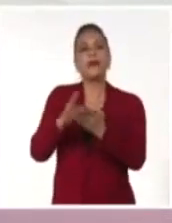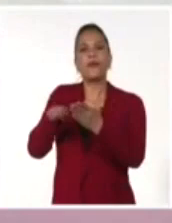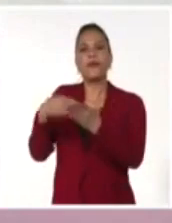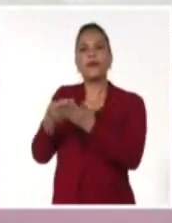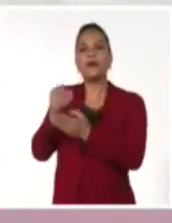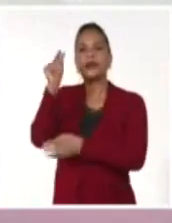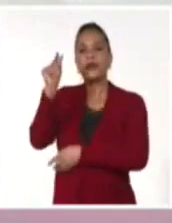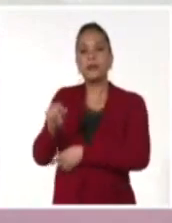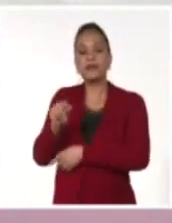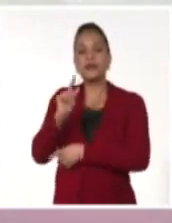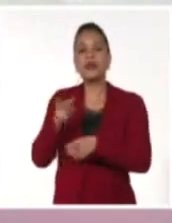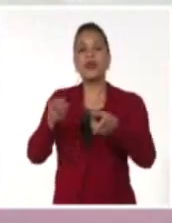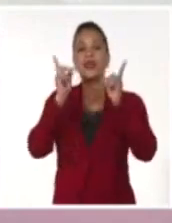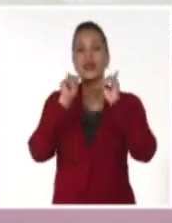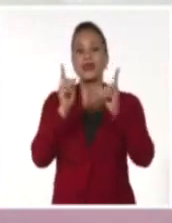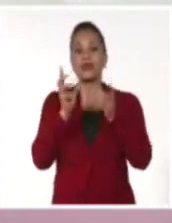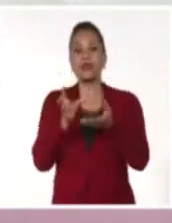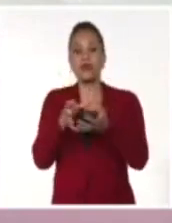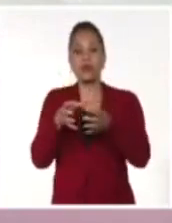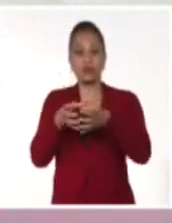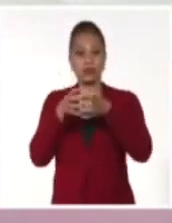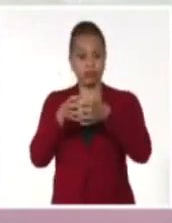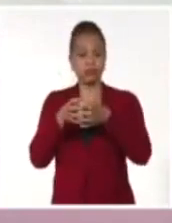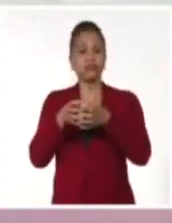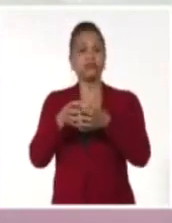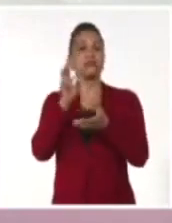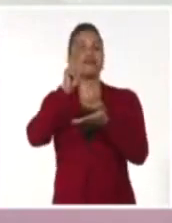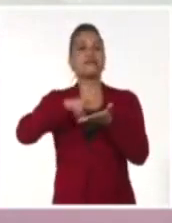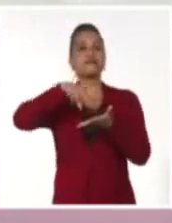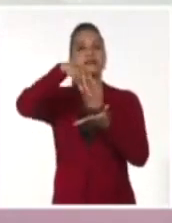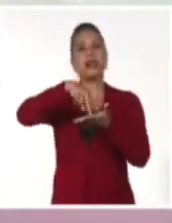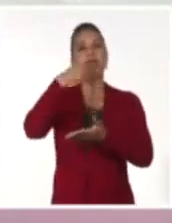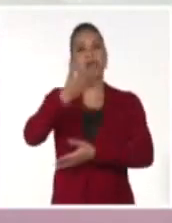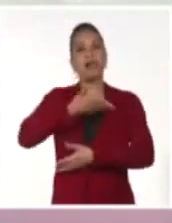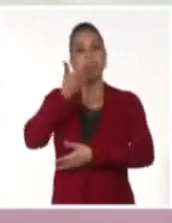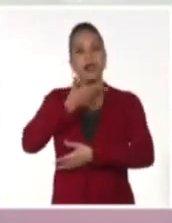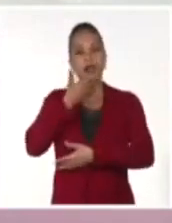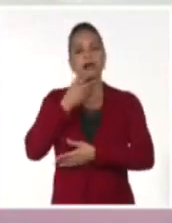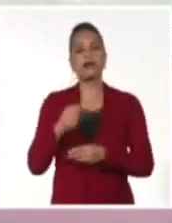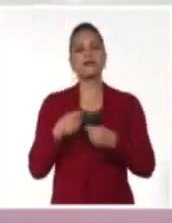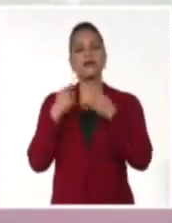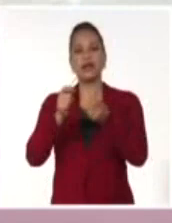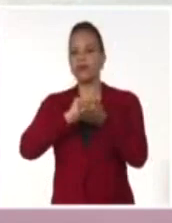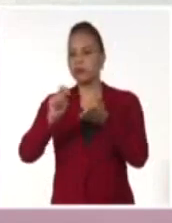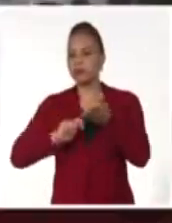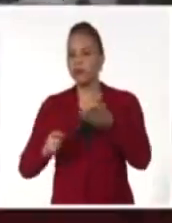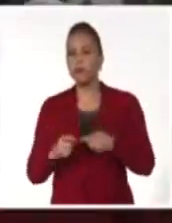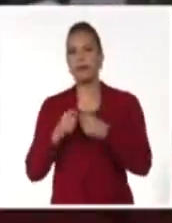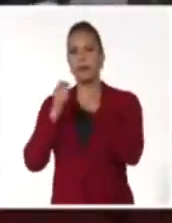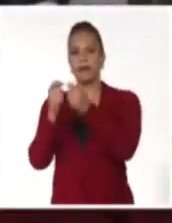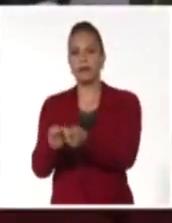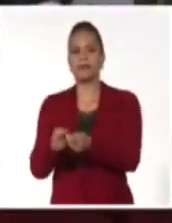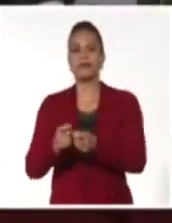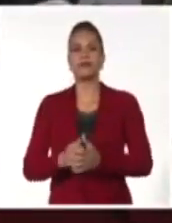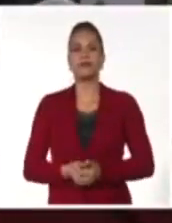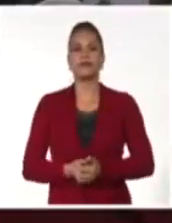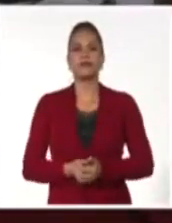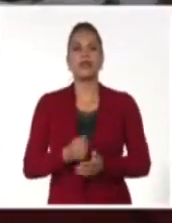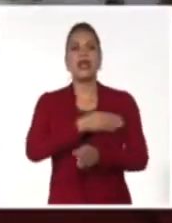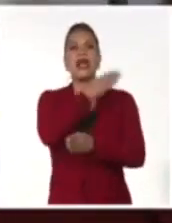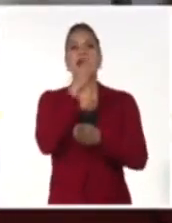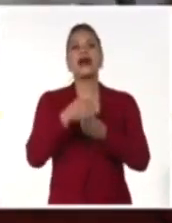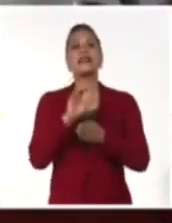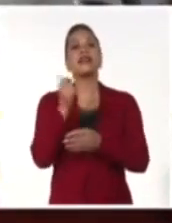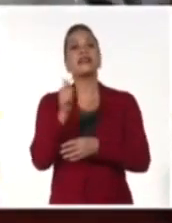electores realizadas en las reuniones que a su vez cedió el informe a la Comisión Redactora de la propuesta. Hasta el 10 de marzo se